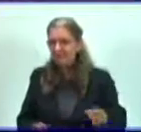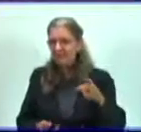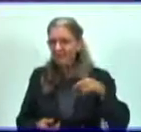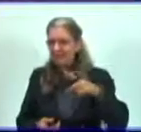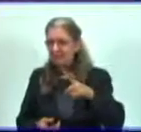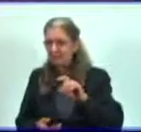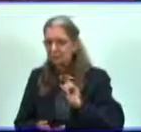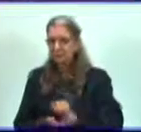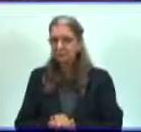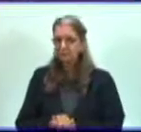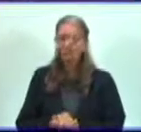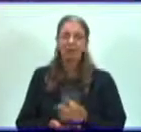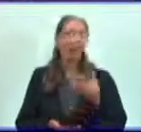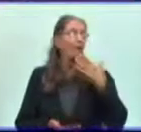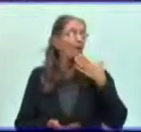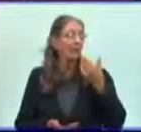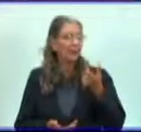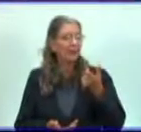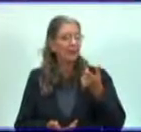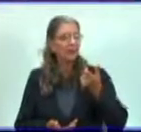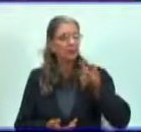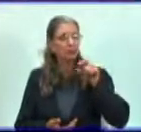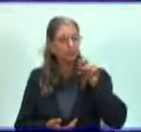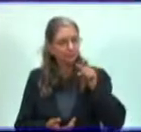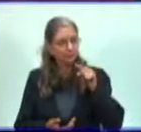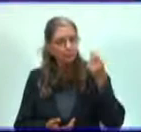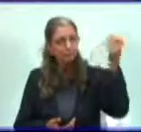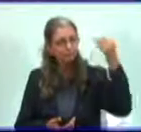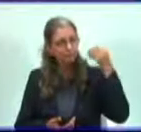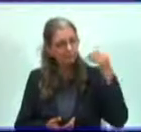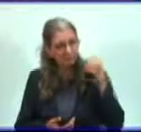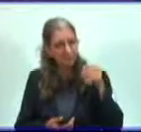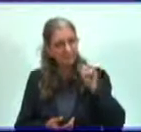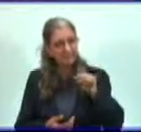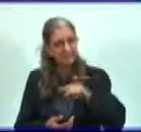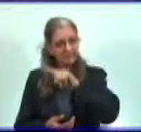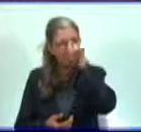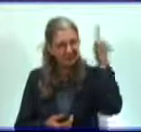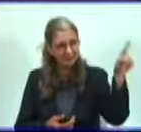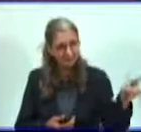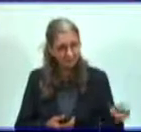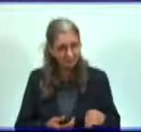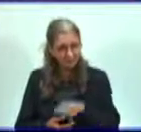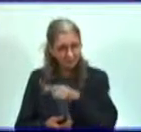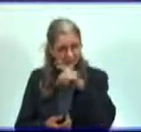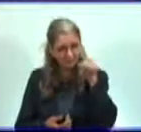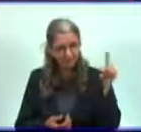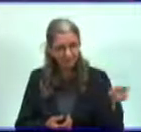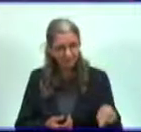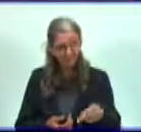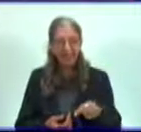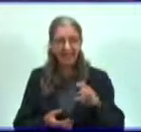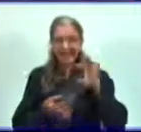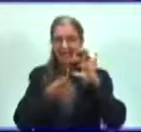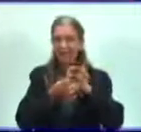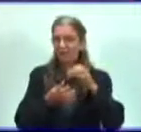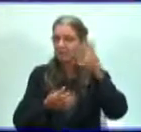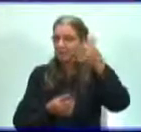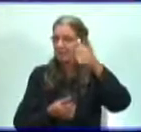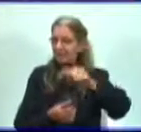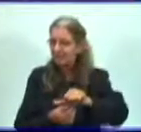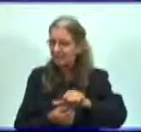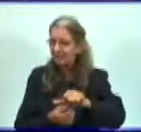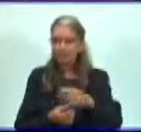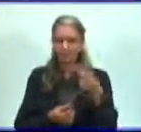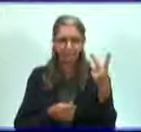Es bueno que conozca que este ciclo de multiplicación, nosotros en el grado décimo, vamos a hacer referencia